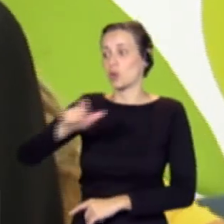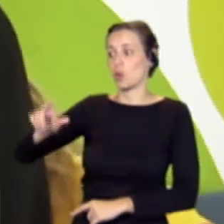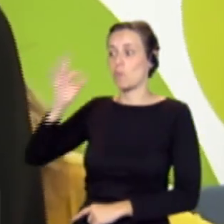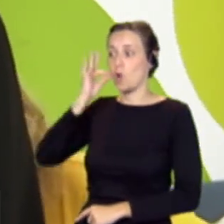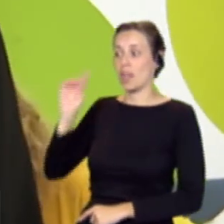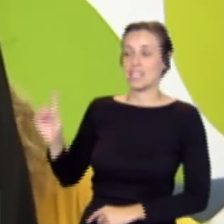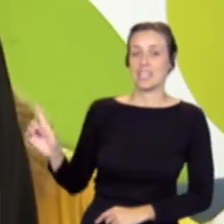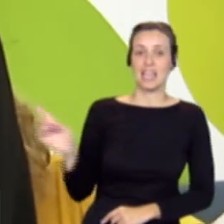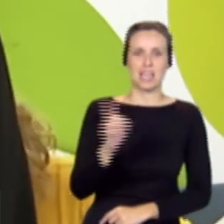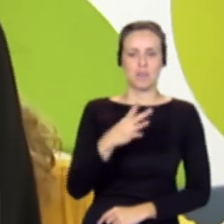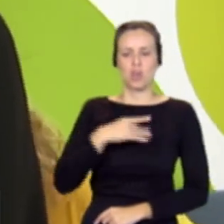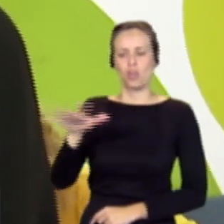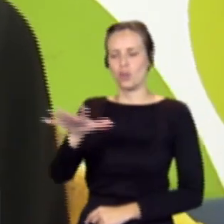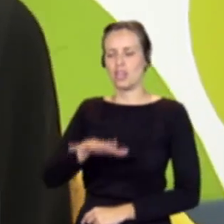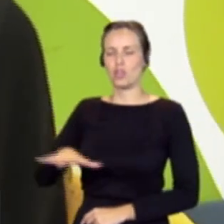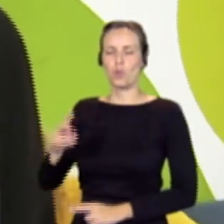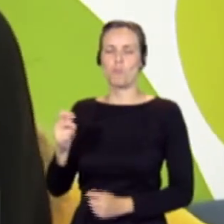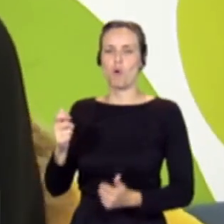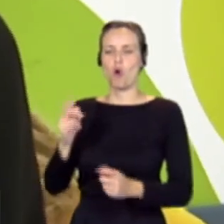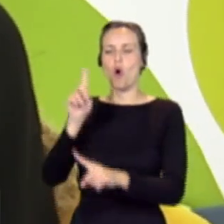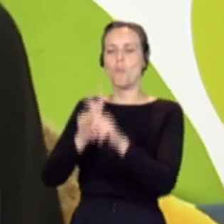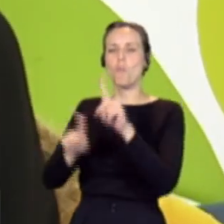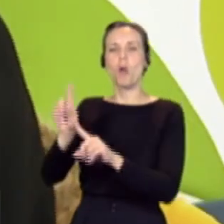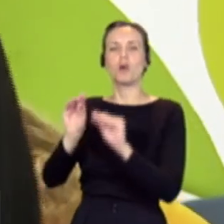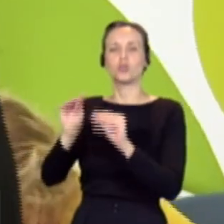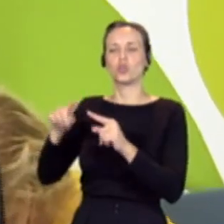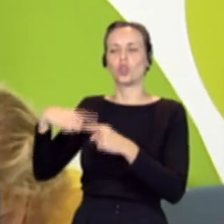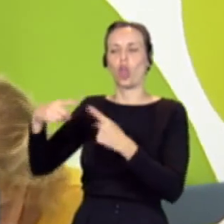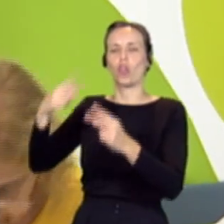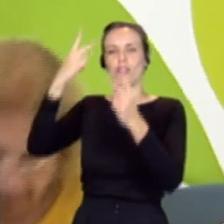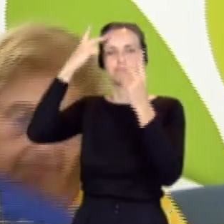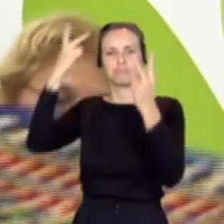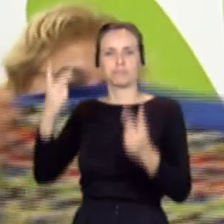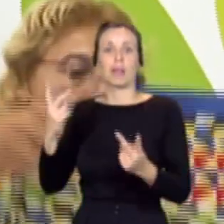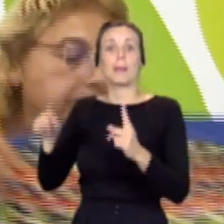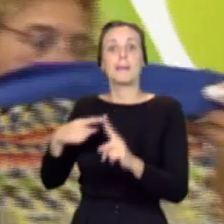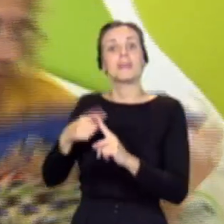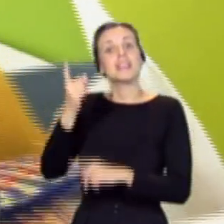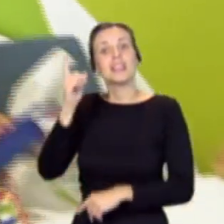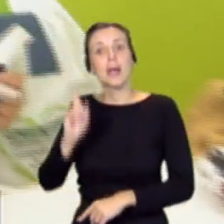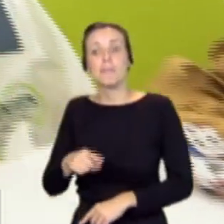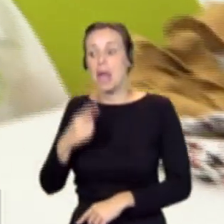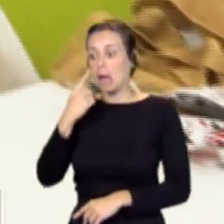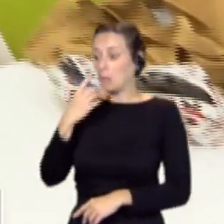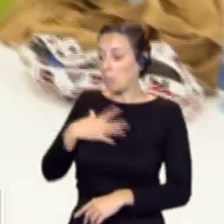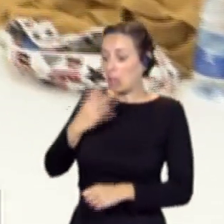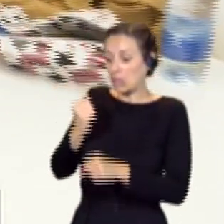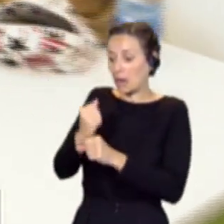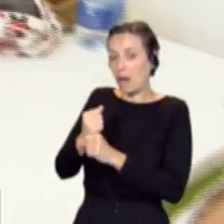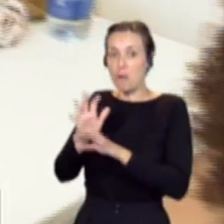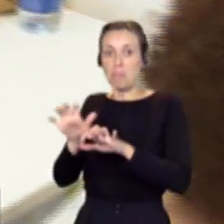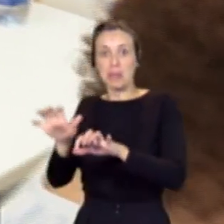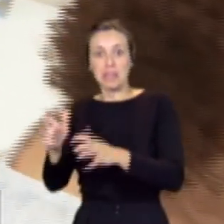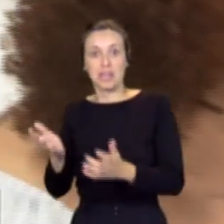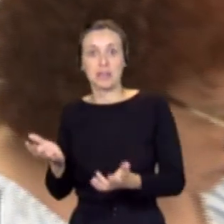desconectar un poco de sus problemas cotidianos y aprender si es posible un oficio y si no, pues